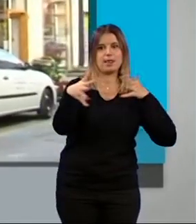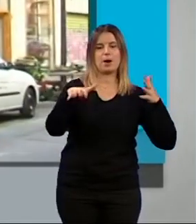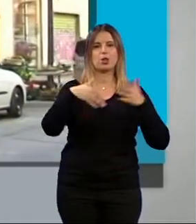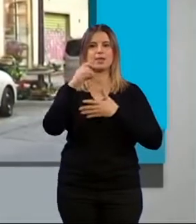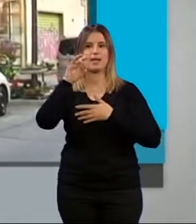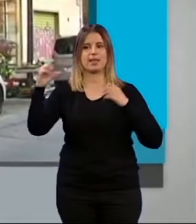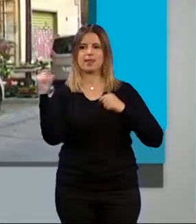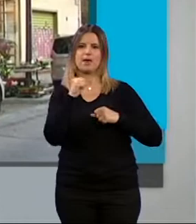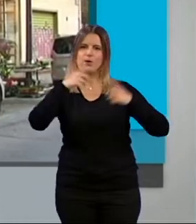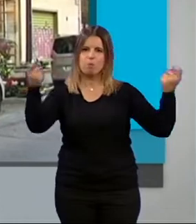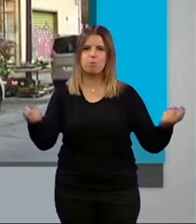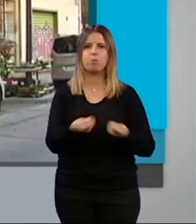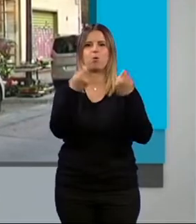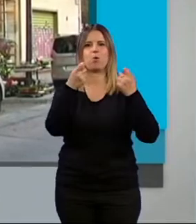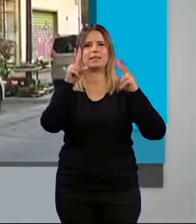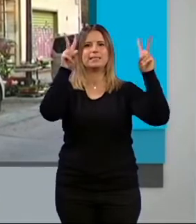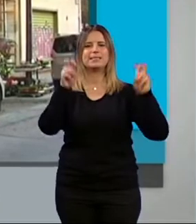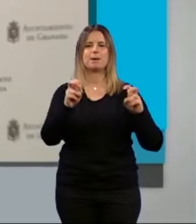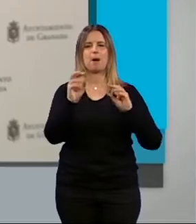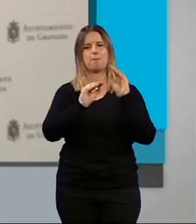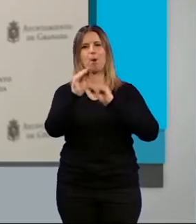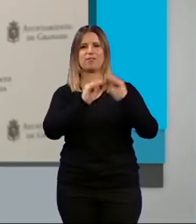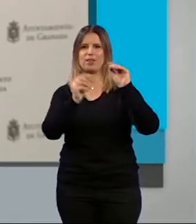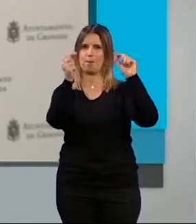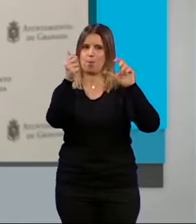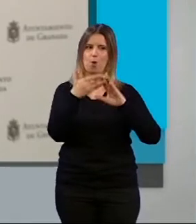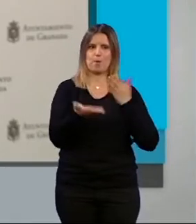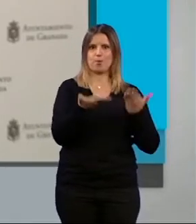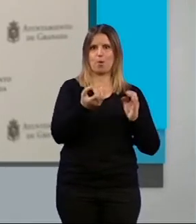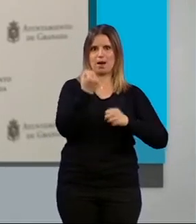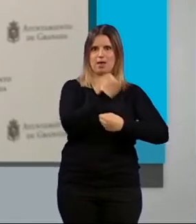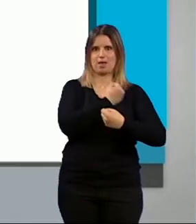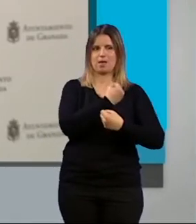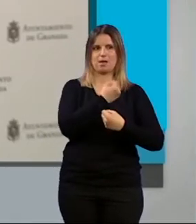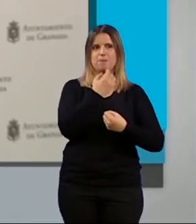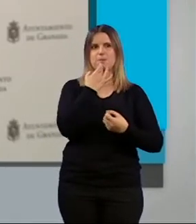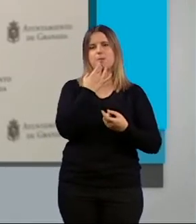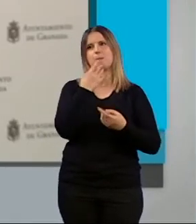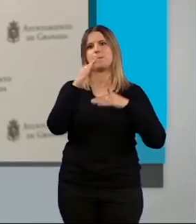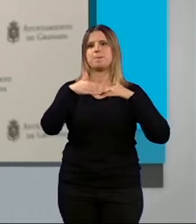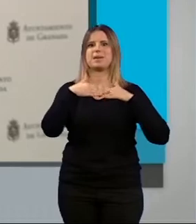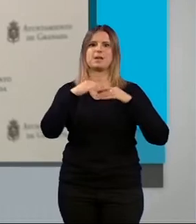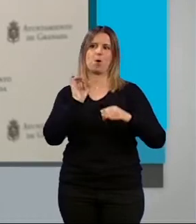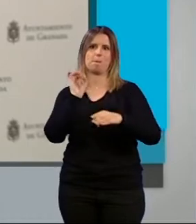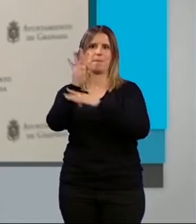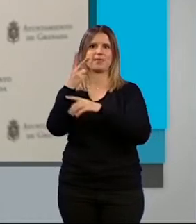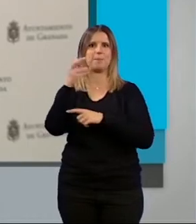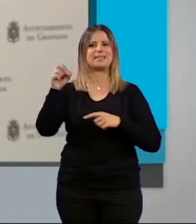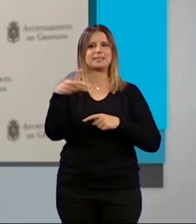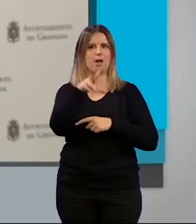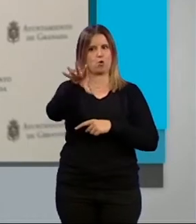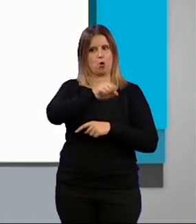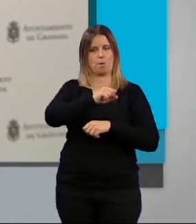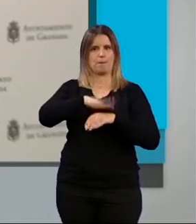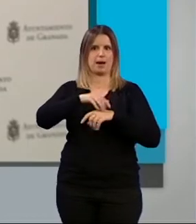modificando aspectos en relación a la de Navidad. Vamos a bajar el valor mínimo de envío a 20 euros para poder realizar este envío por parte de los comercios de